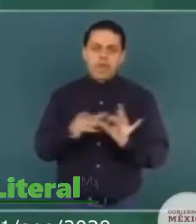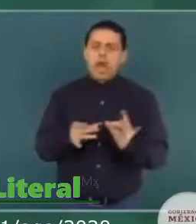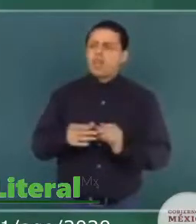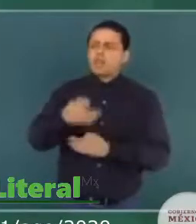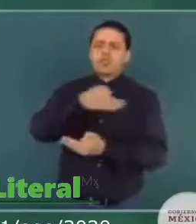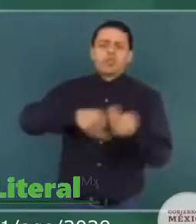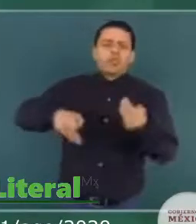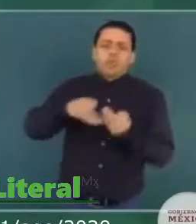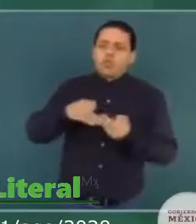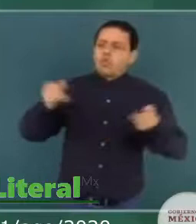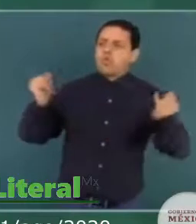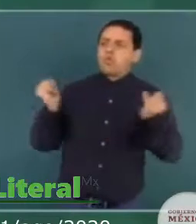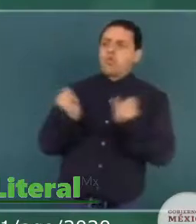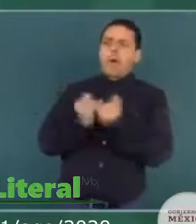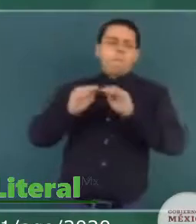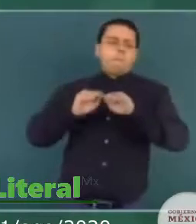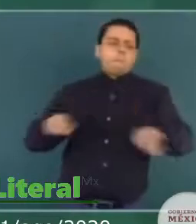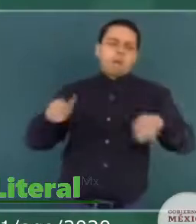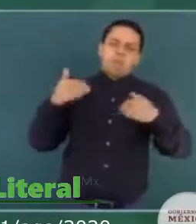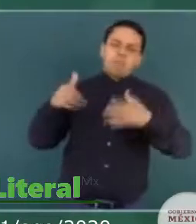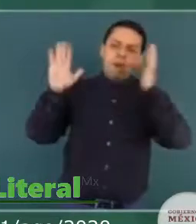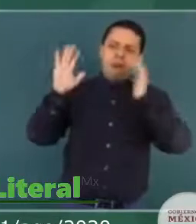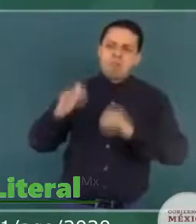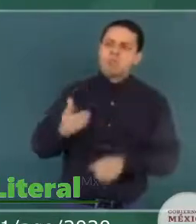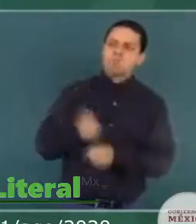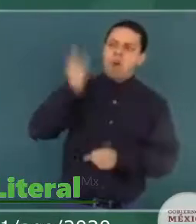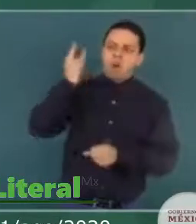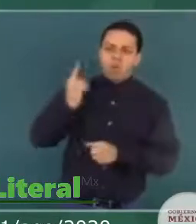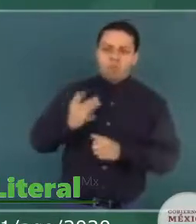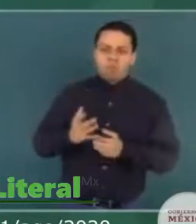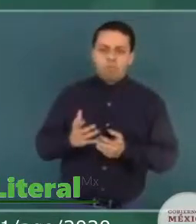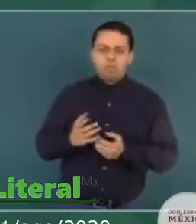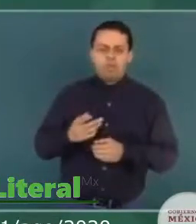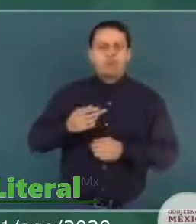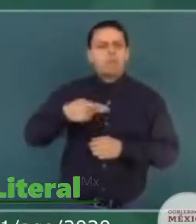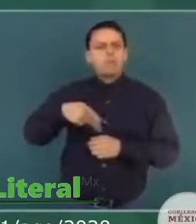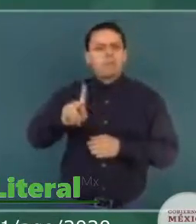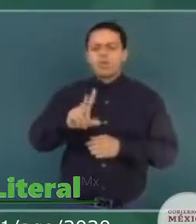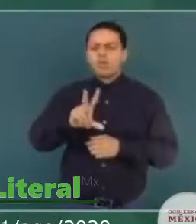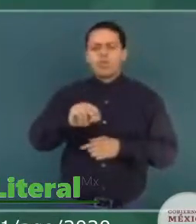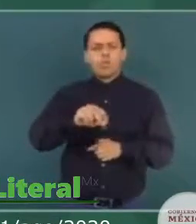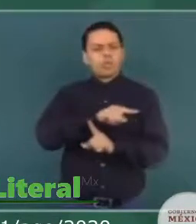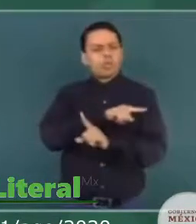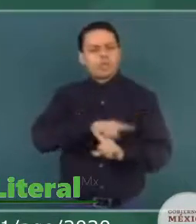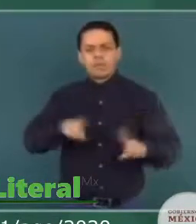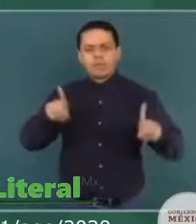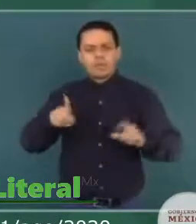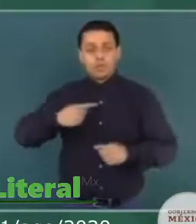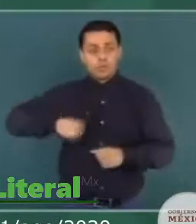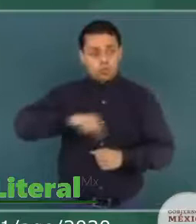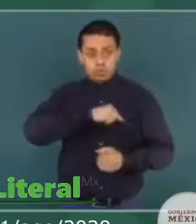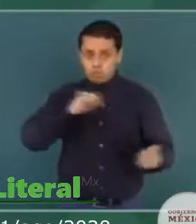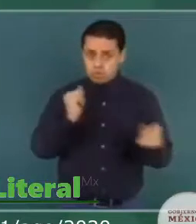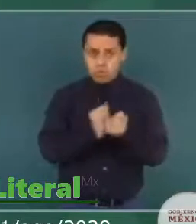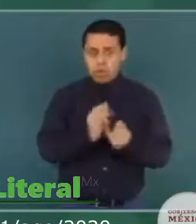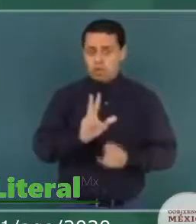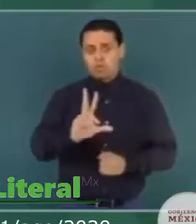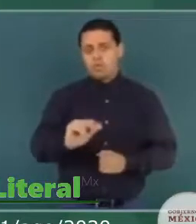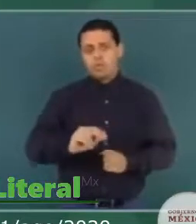todos son iguales. Pero no es así, no somos iguales.